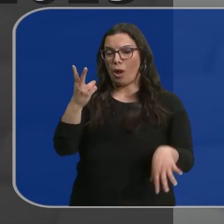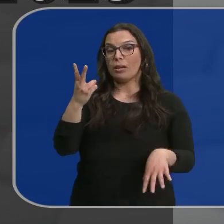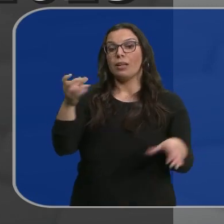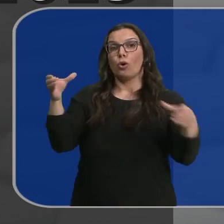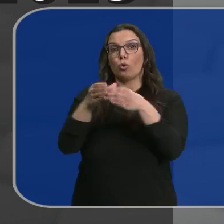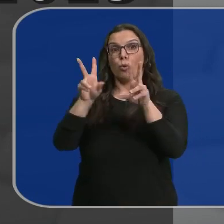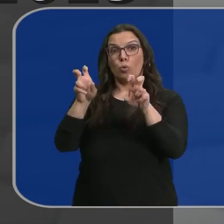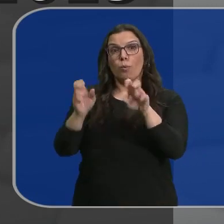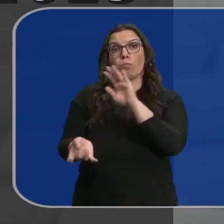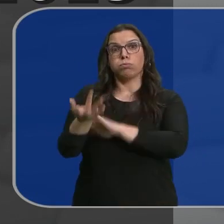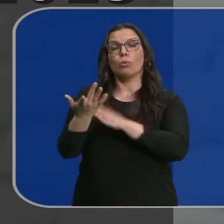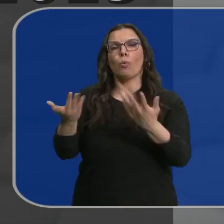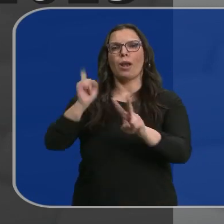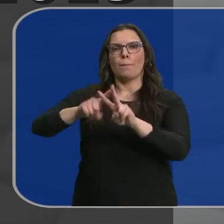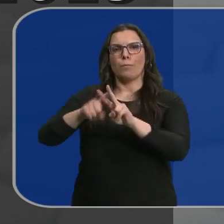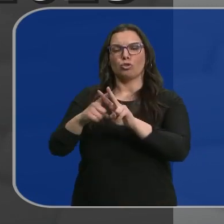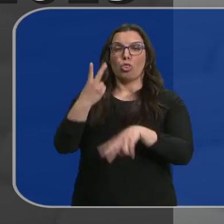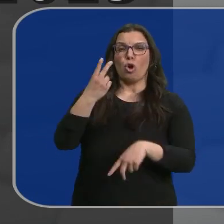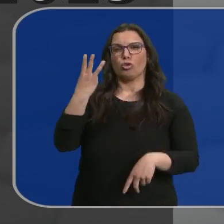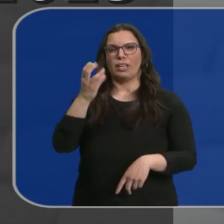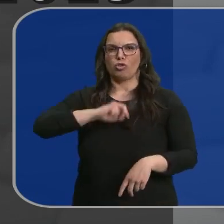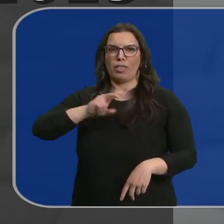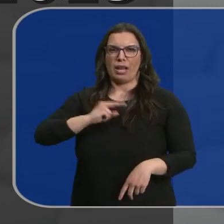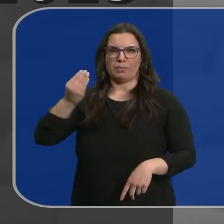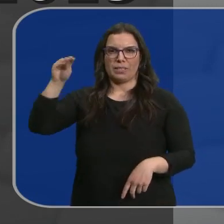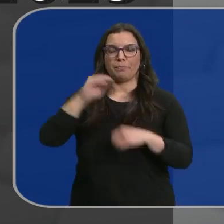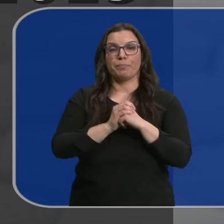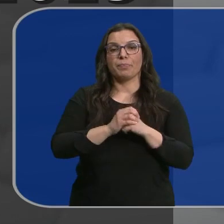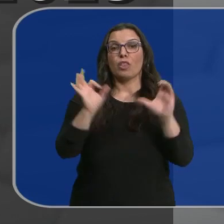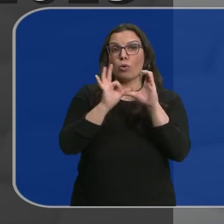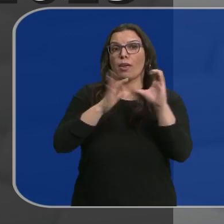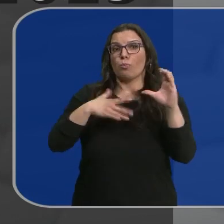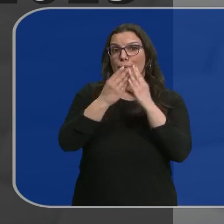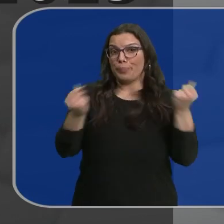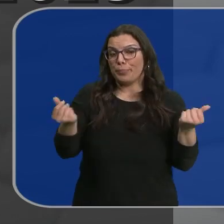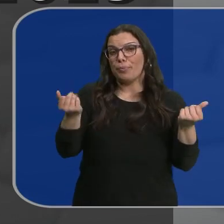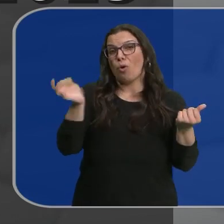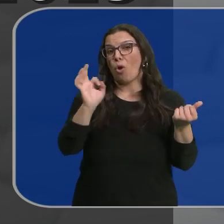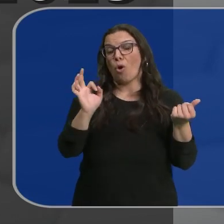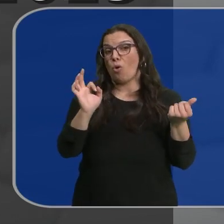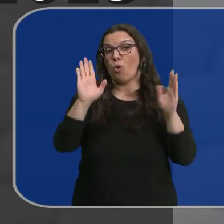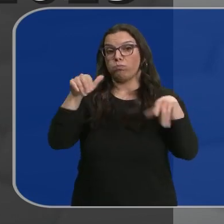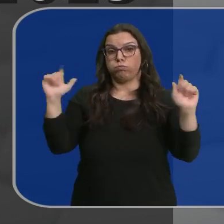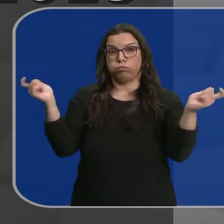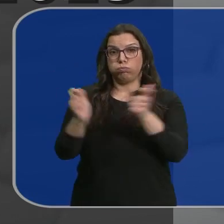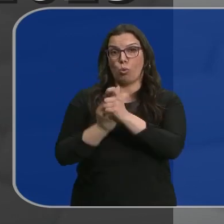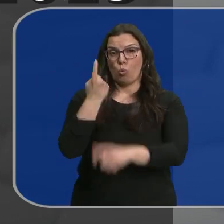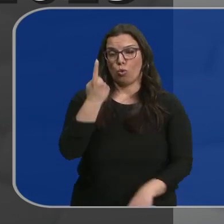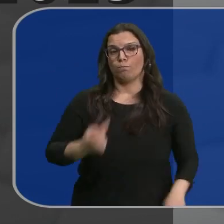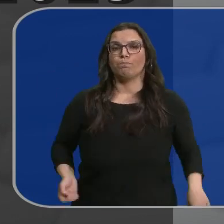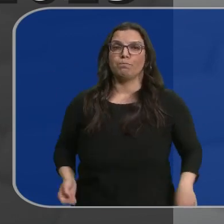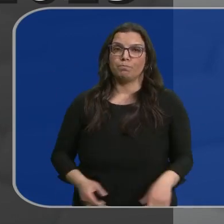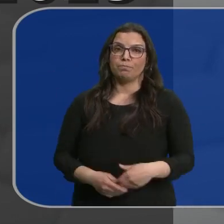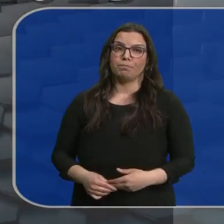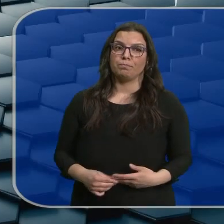entraría en el consistorio con dos o tres concejales. Ciudadanos puede desaparecer o quedarse únicamente en un solo